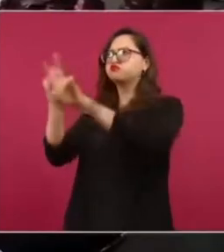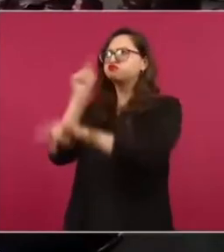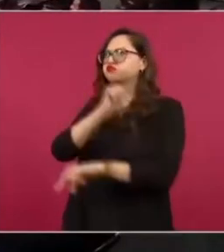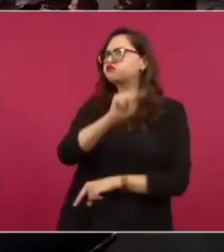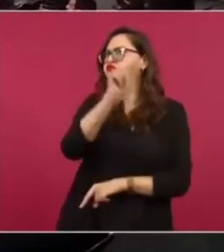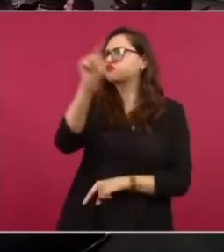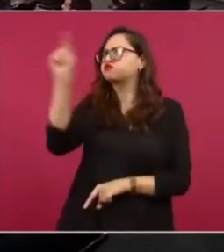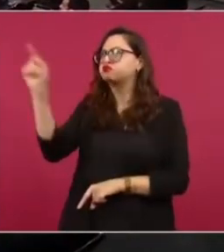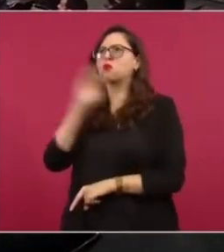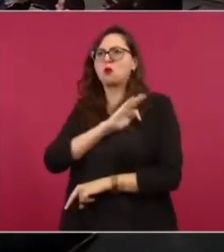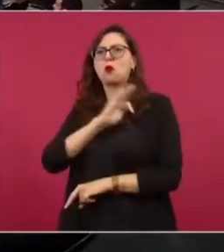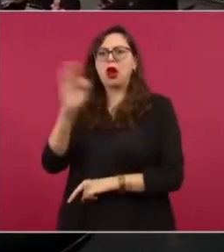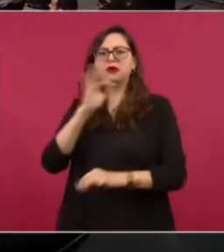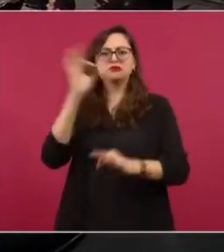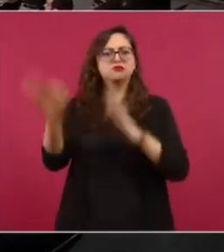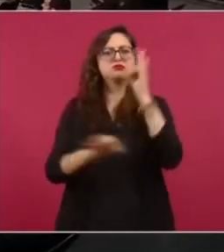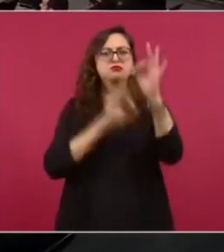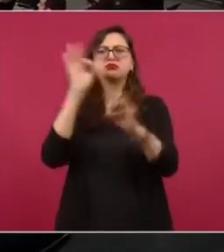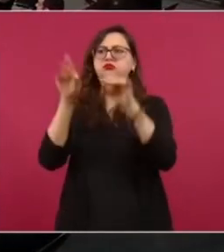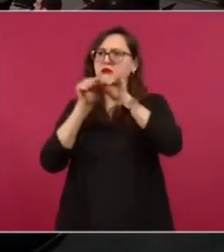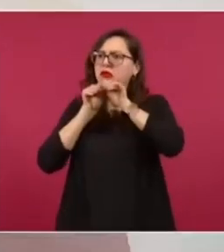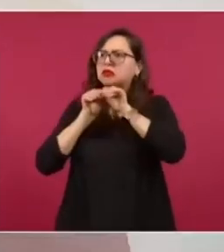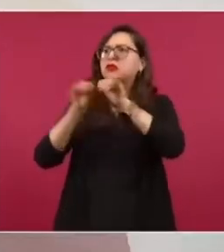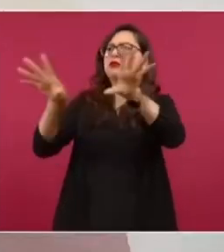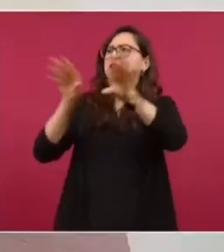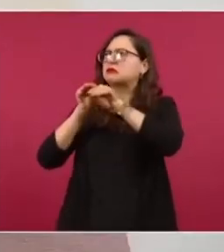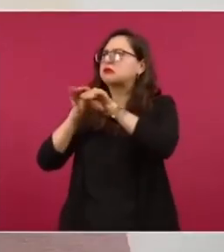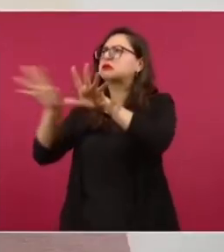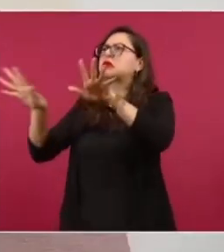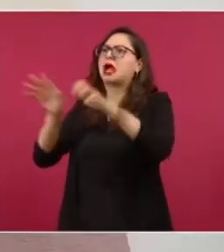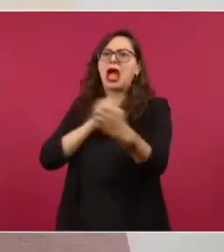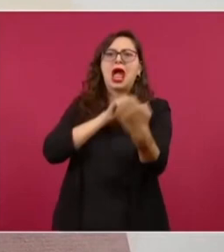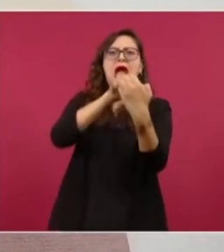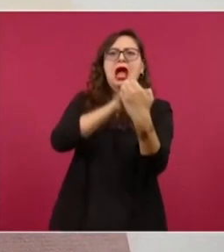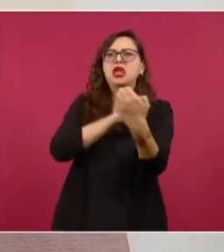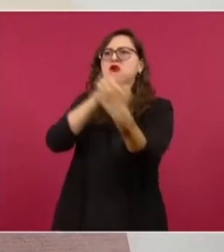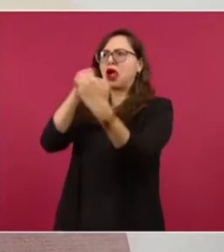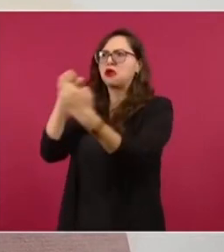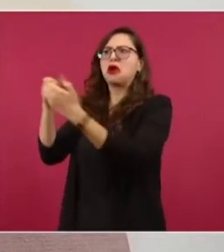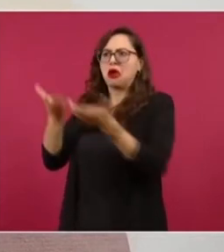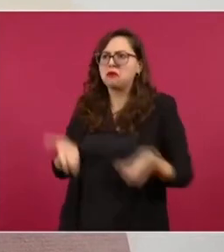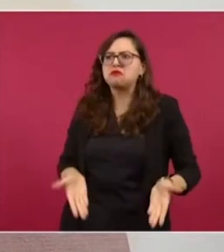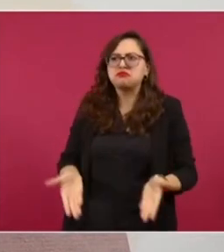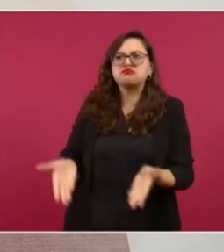y que pues vaya a engañar a otra parte